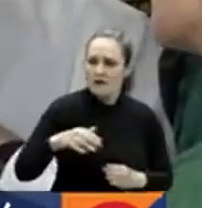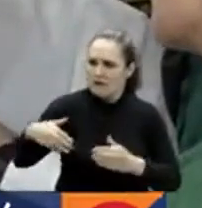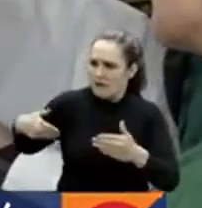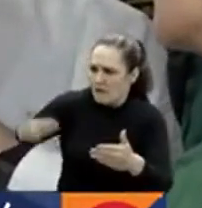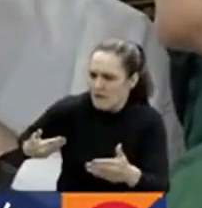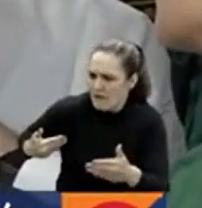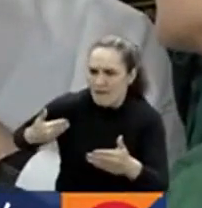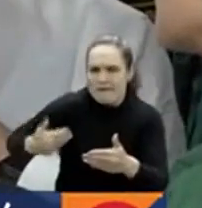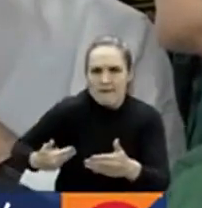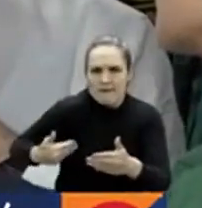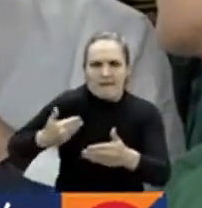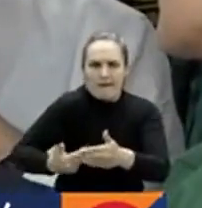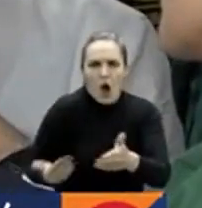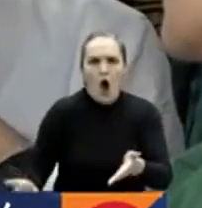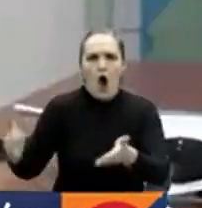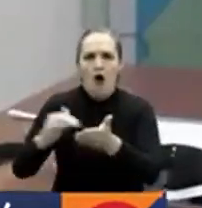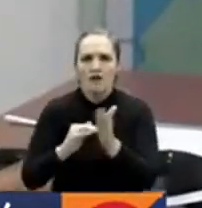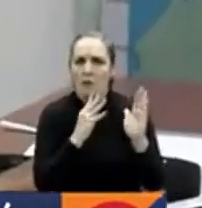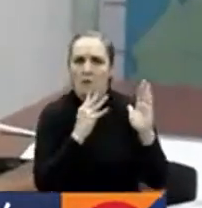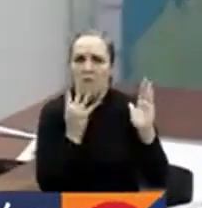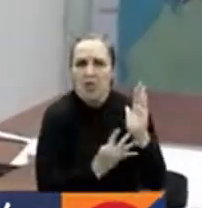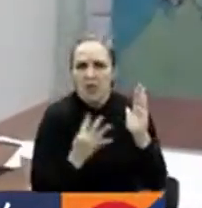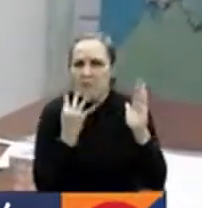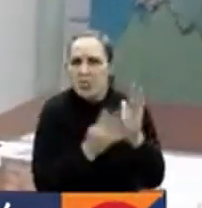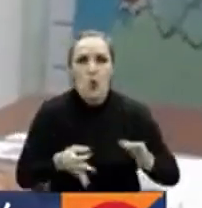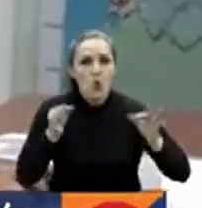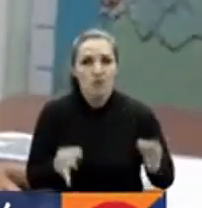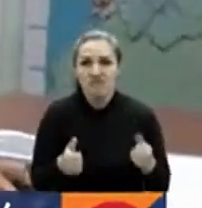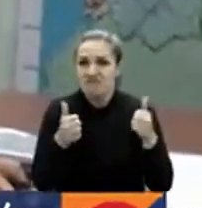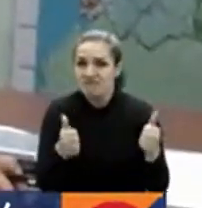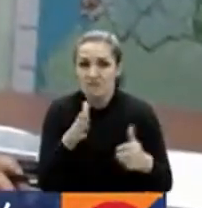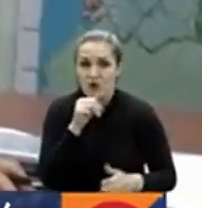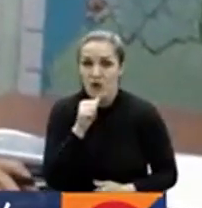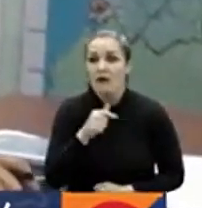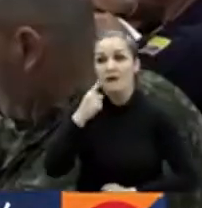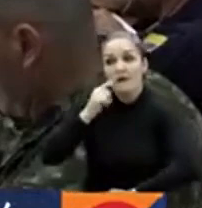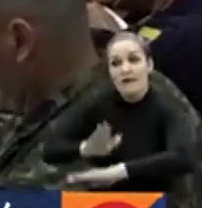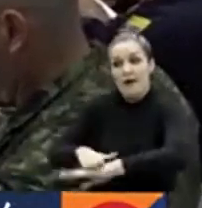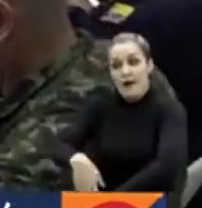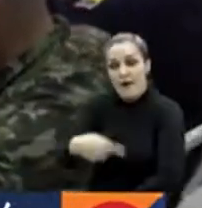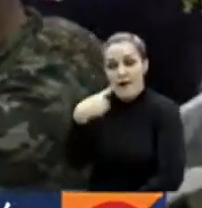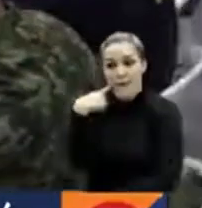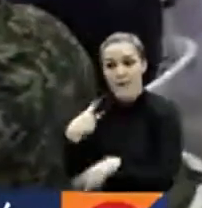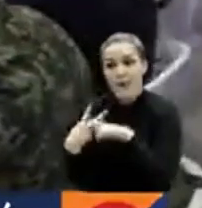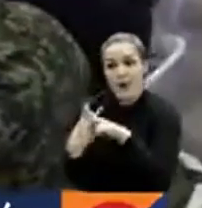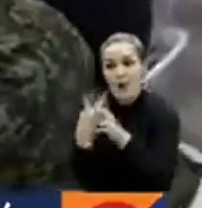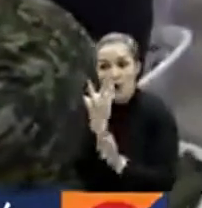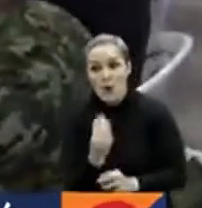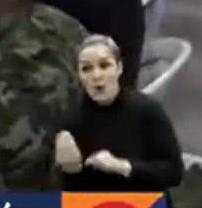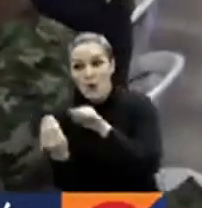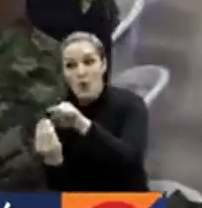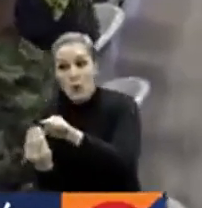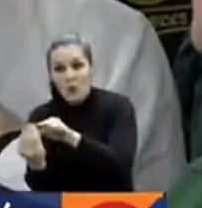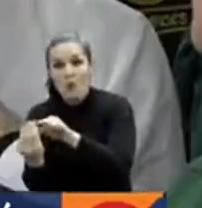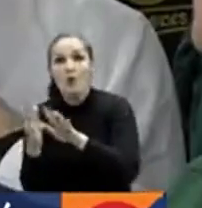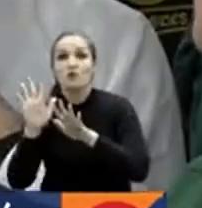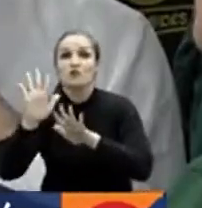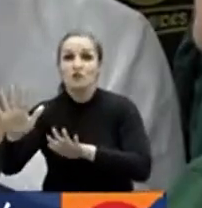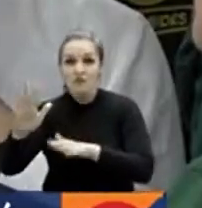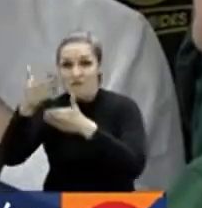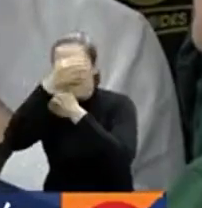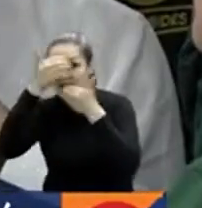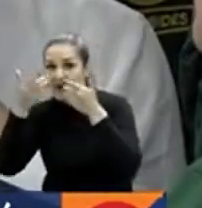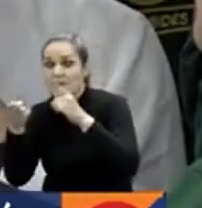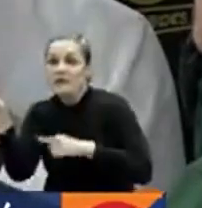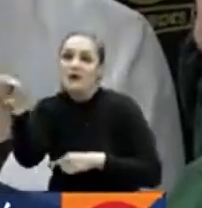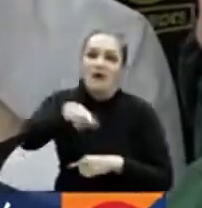incumplimiento del cese. Velázquez hizo una advertencia, no solo a esa estructura, sino al Estado Mayor Central. O